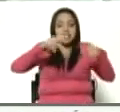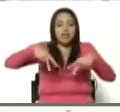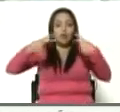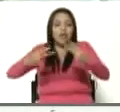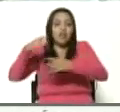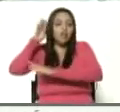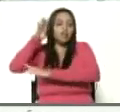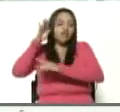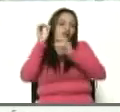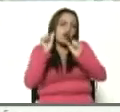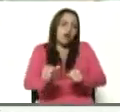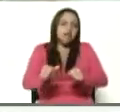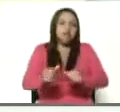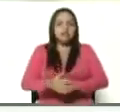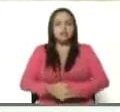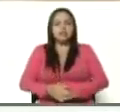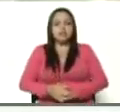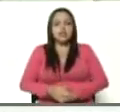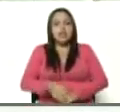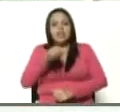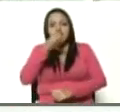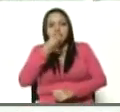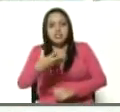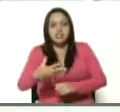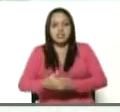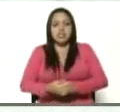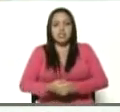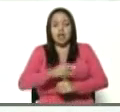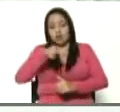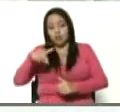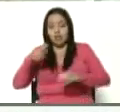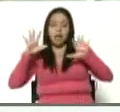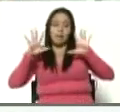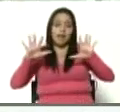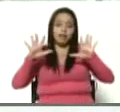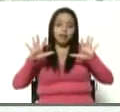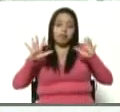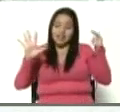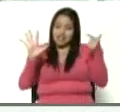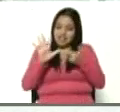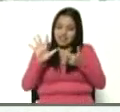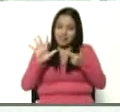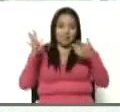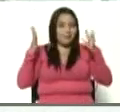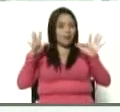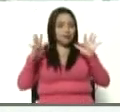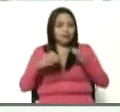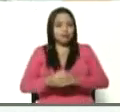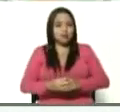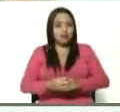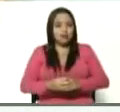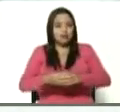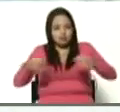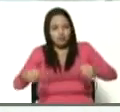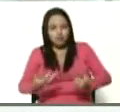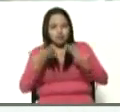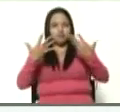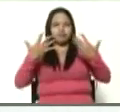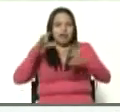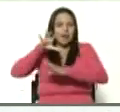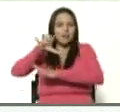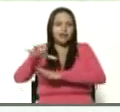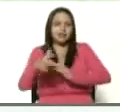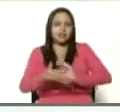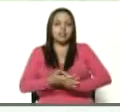garantizado, y de la belleza de que nuestras manos, de nuestras manos, resurgirá la patria por